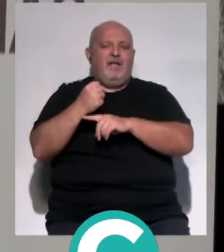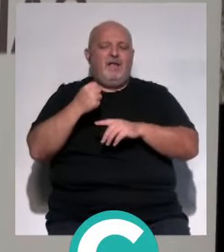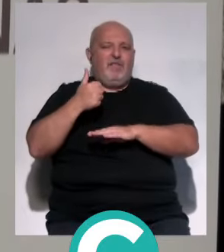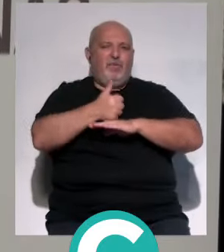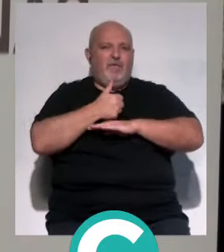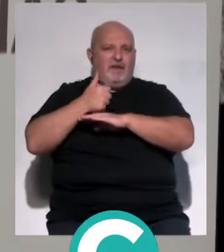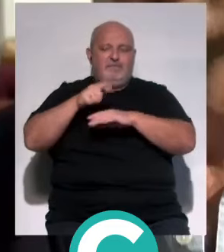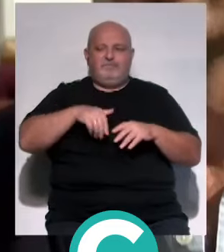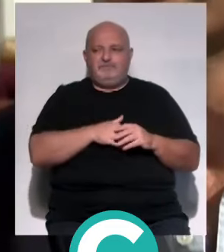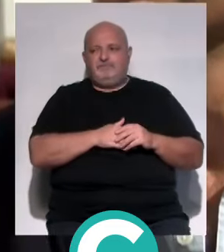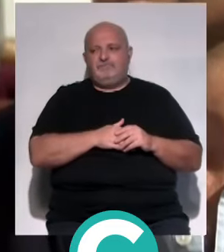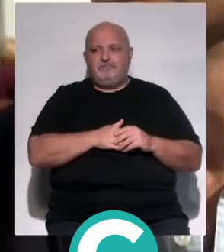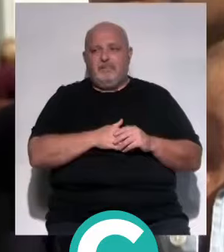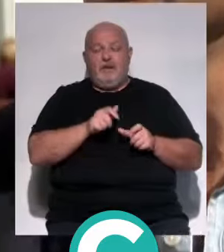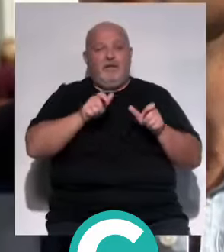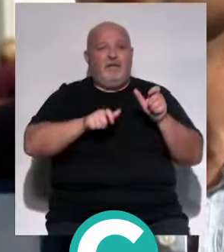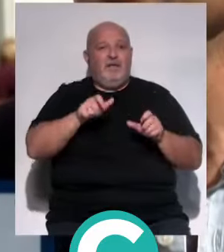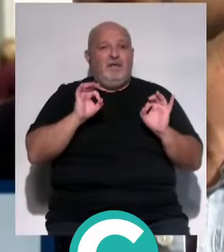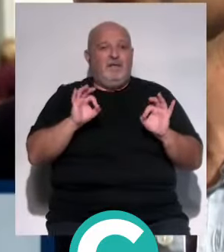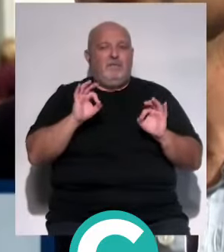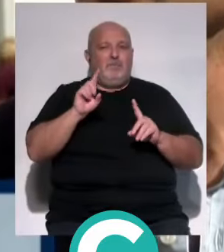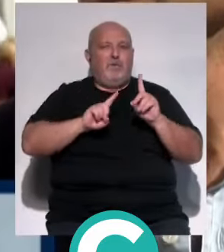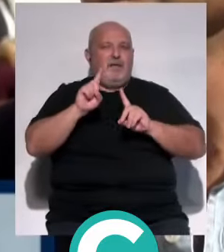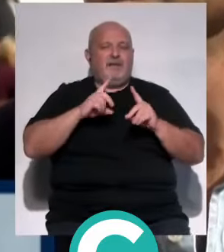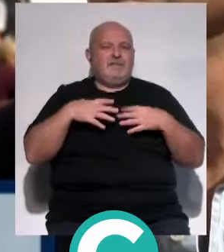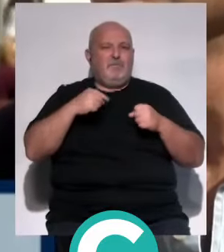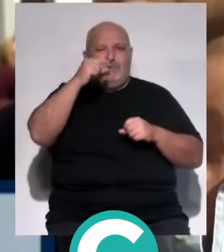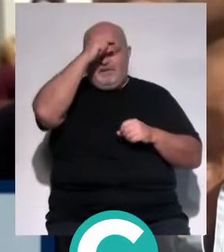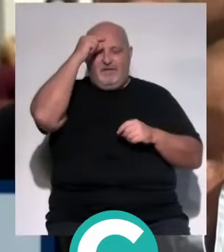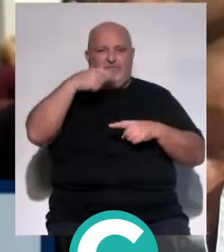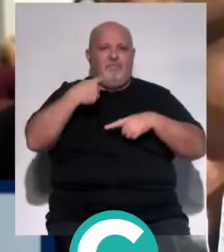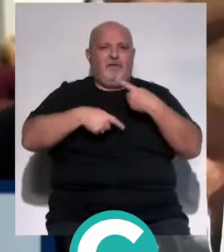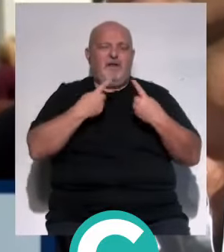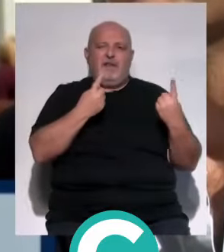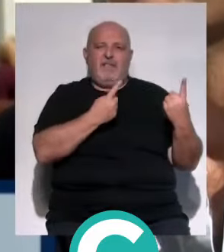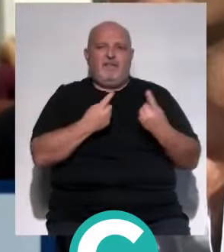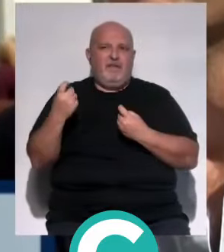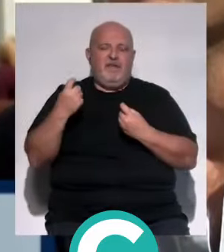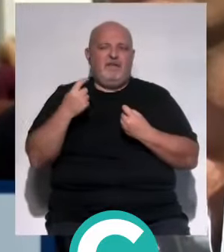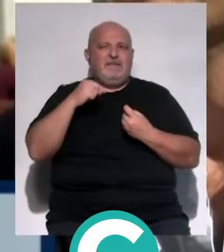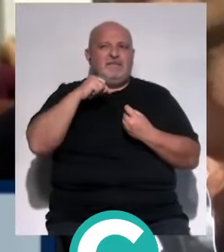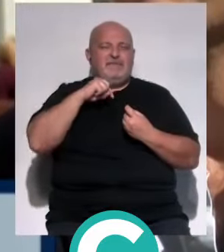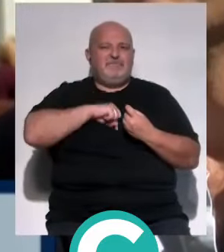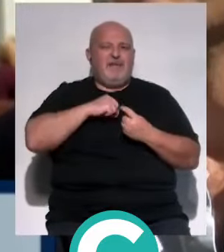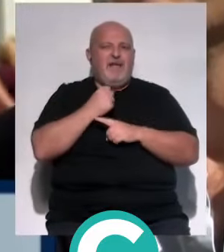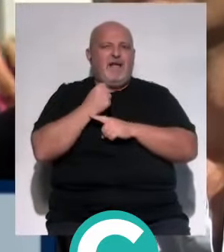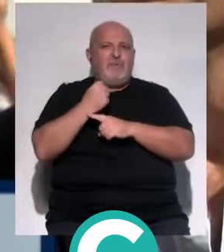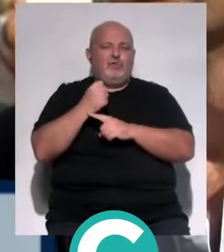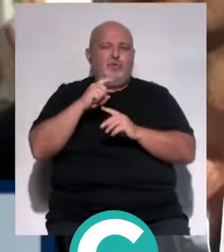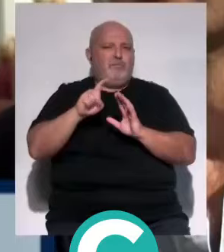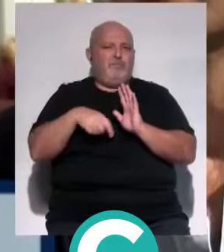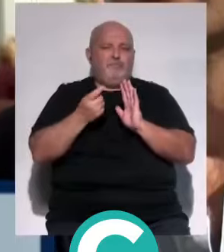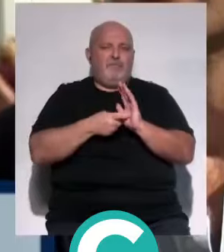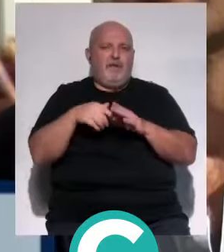ciudadanía. Las personas con problemas de salud mental y sus familiares necesitamos sentirnos apoyados en todo